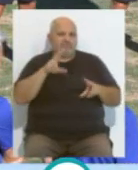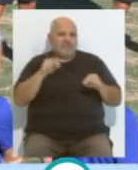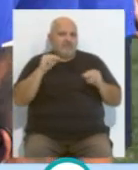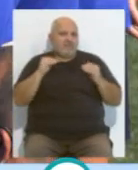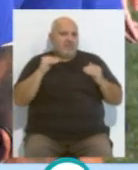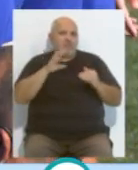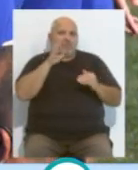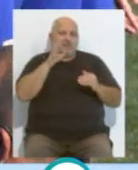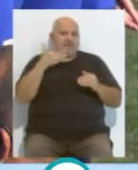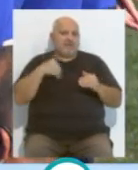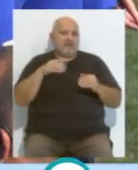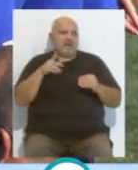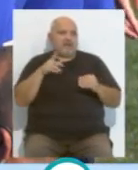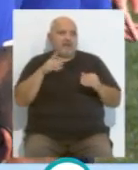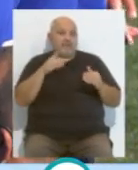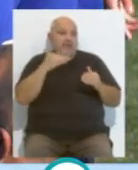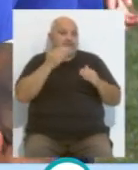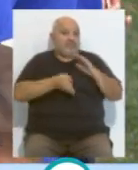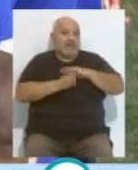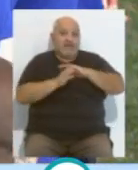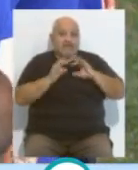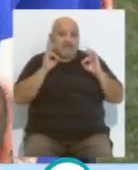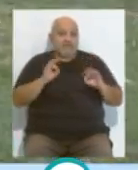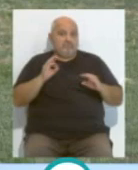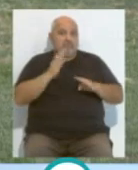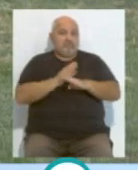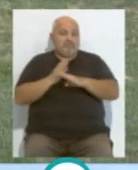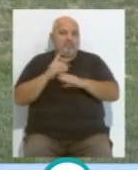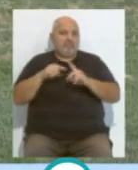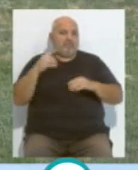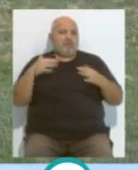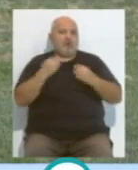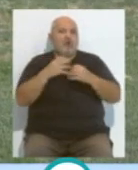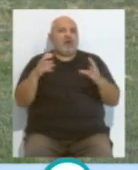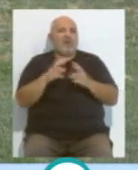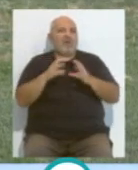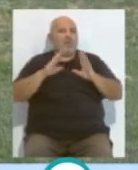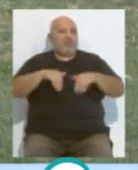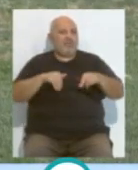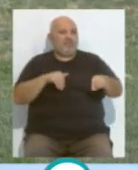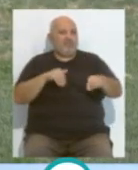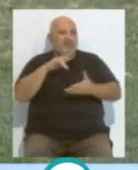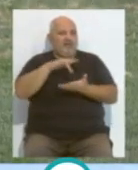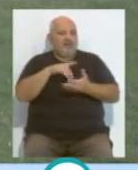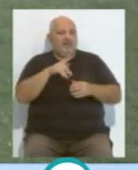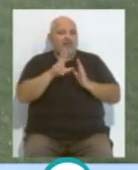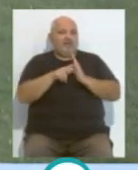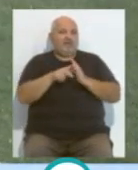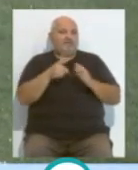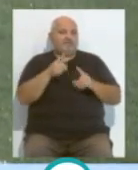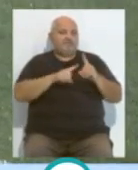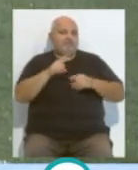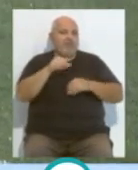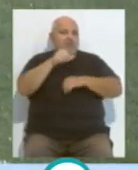temporada, cuando ya el equipo estuvo matemáticamente después del partido con el Granada. Había retrasado esa